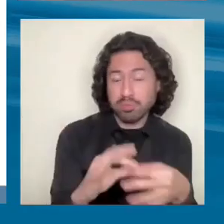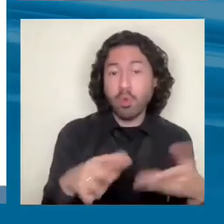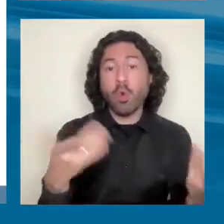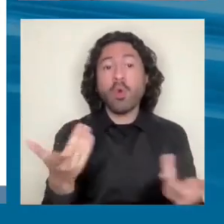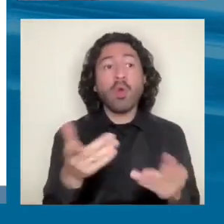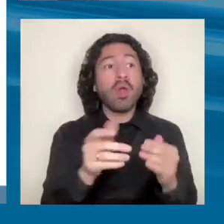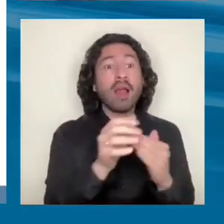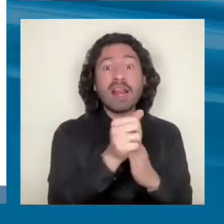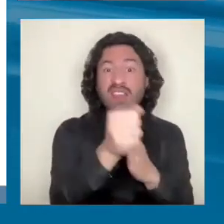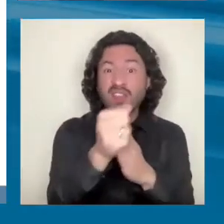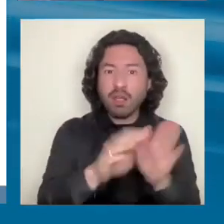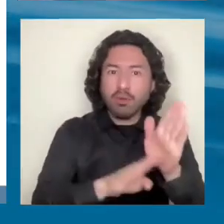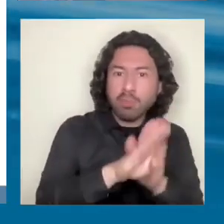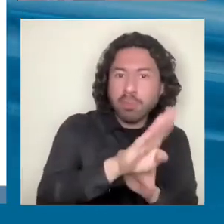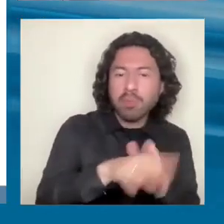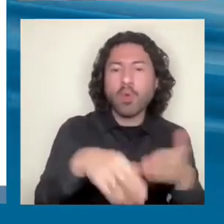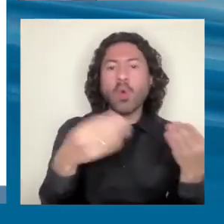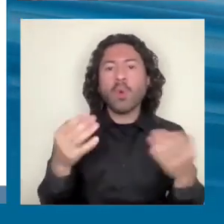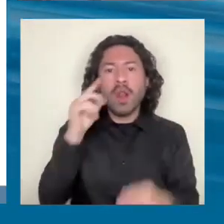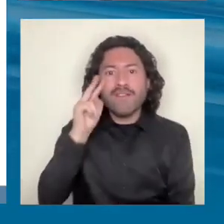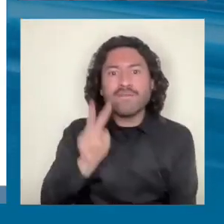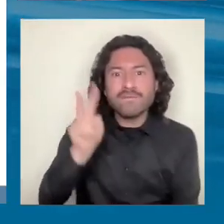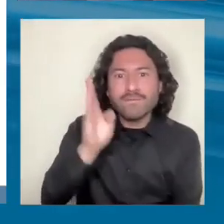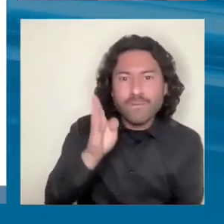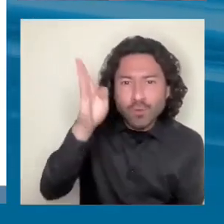las prospectivas en las que estamos haciendo mucha